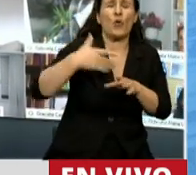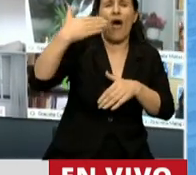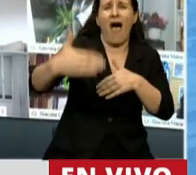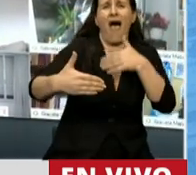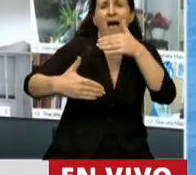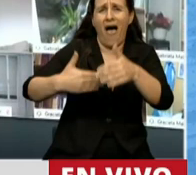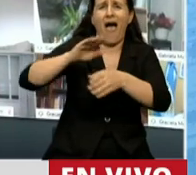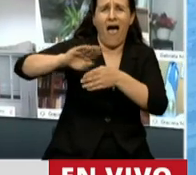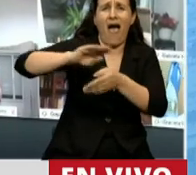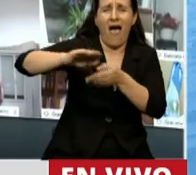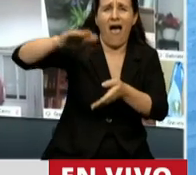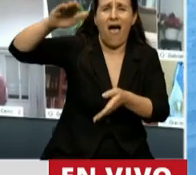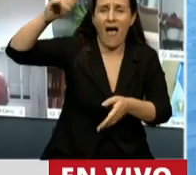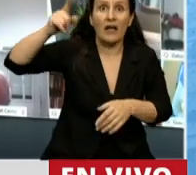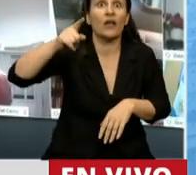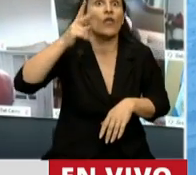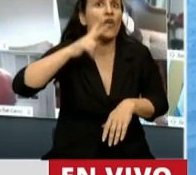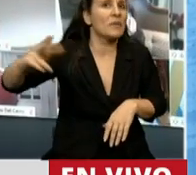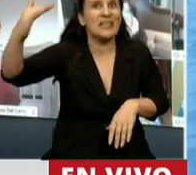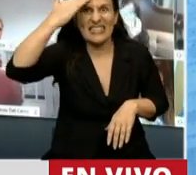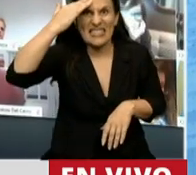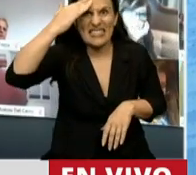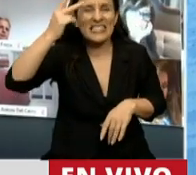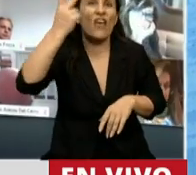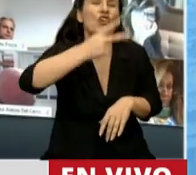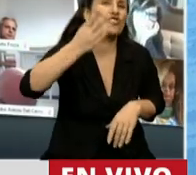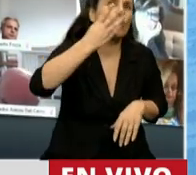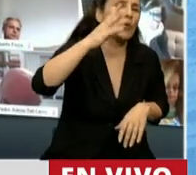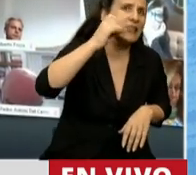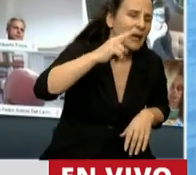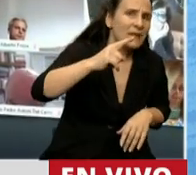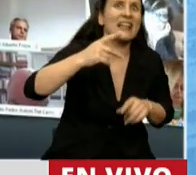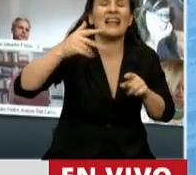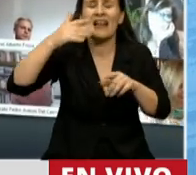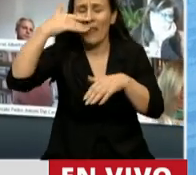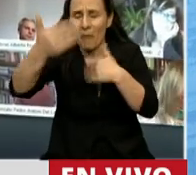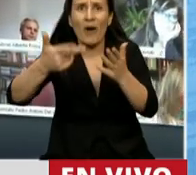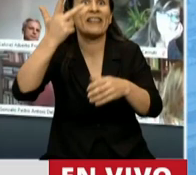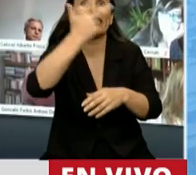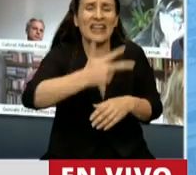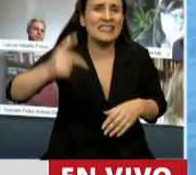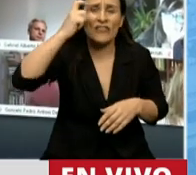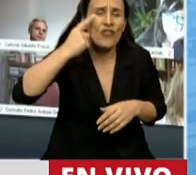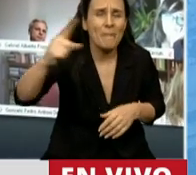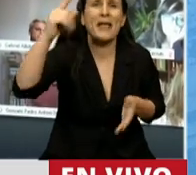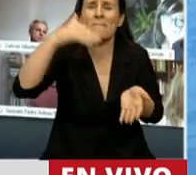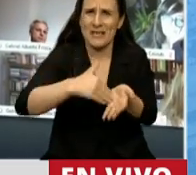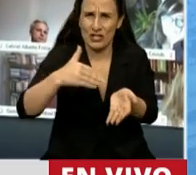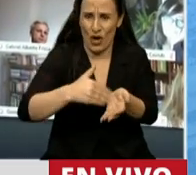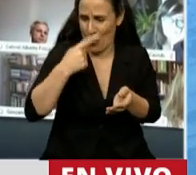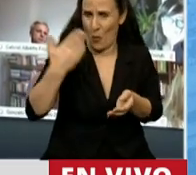después pasamos al 2015, llegamos con 240.000, después 310.000 millones, con lo que terminamos.